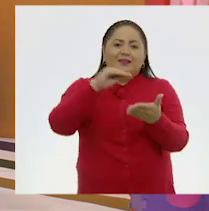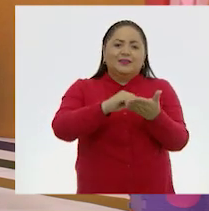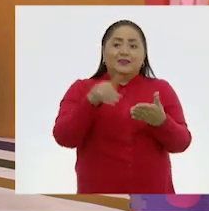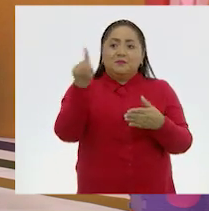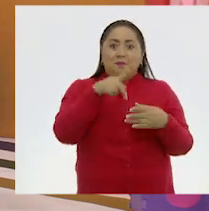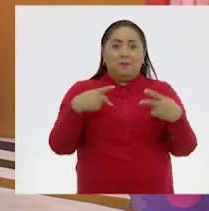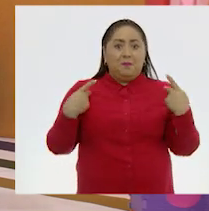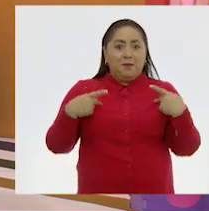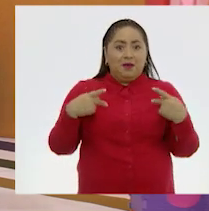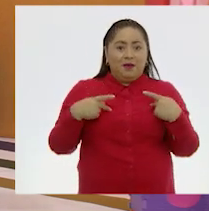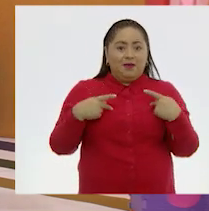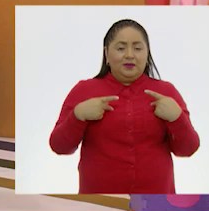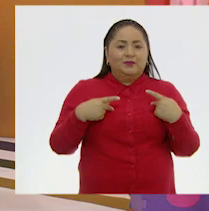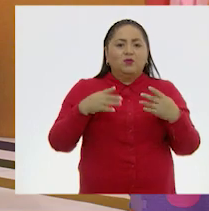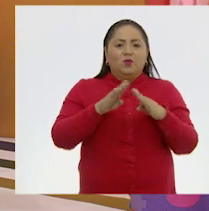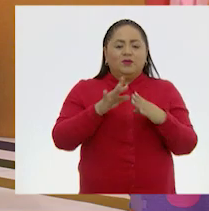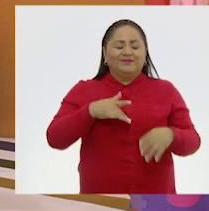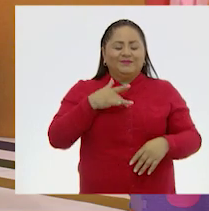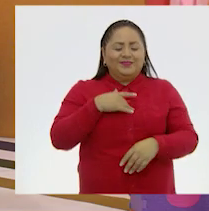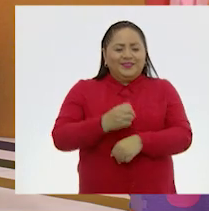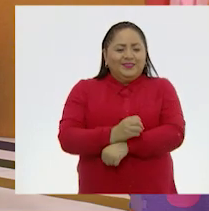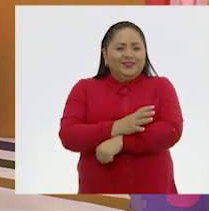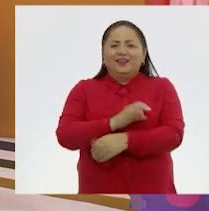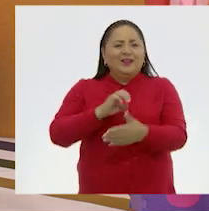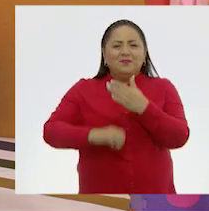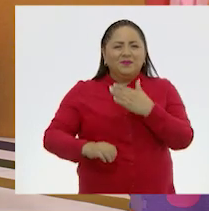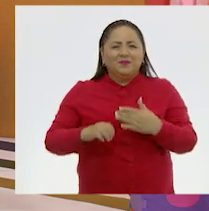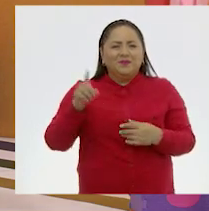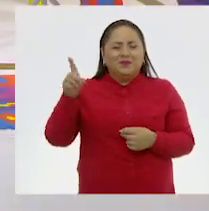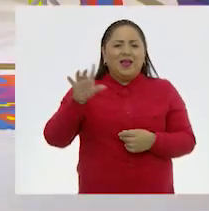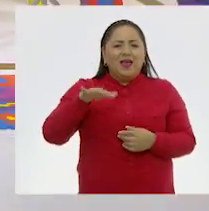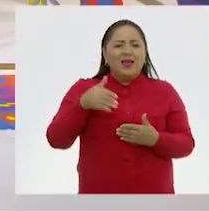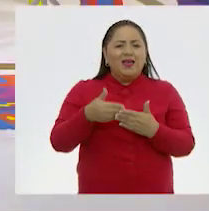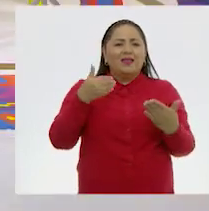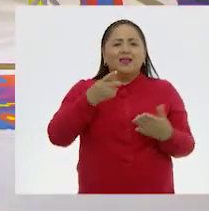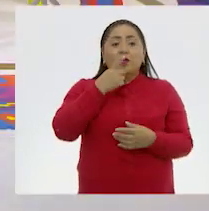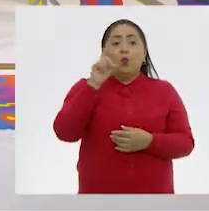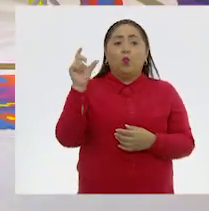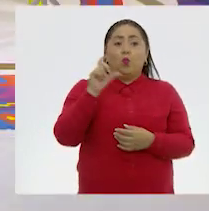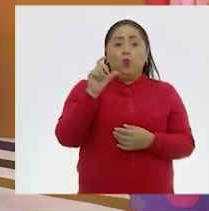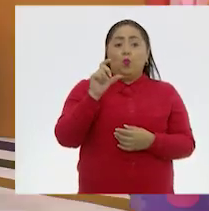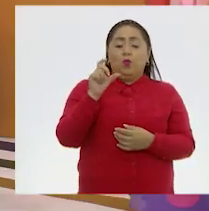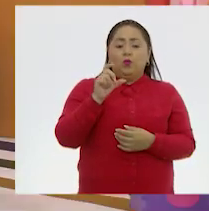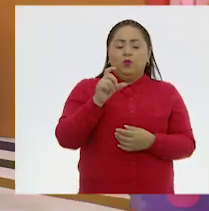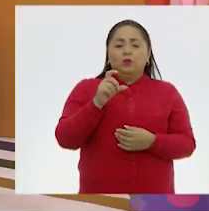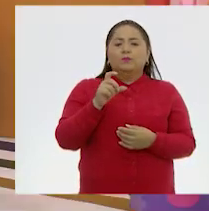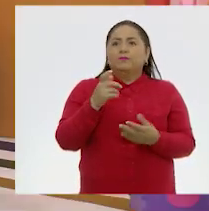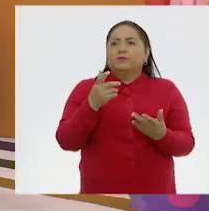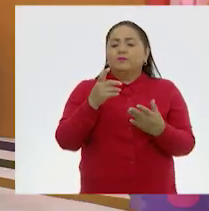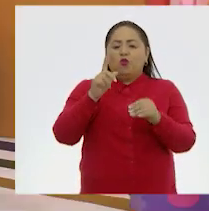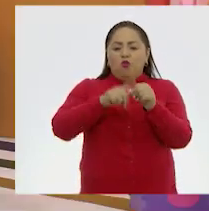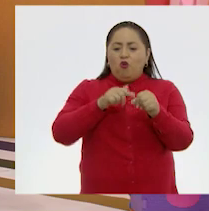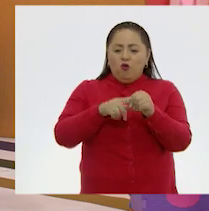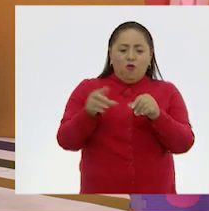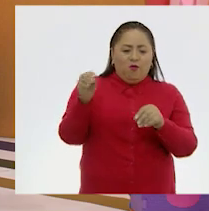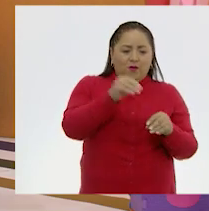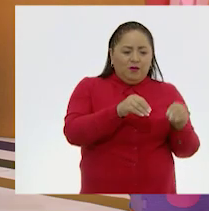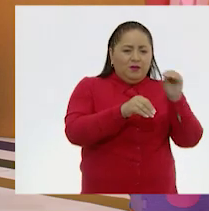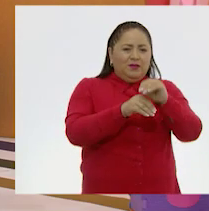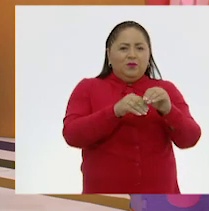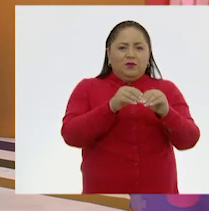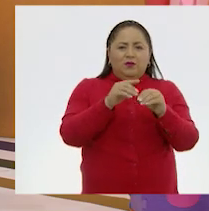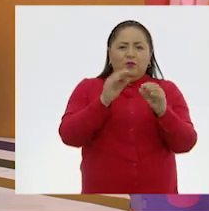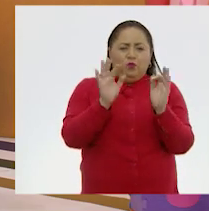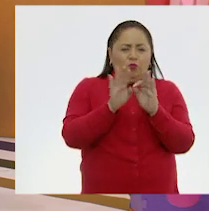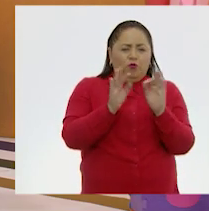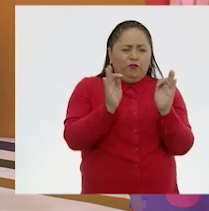personas se produzcan sensaciones, como en este caso, que veíamos que cuando estás juntando los colores que se